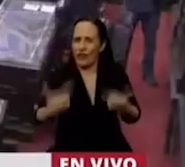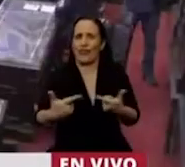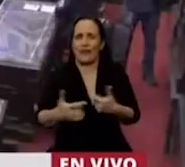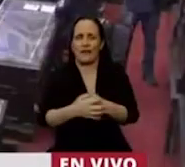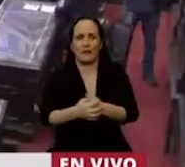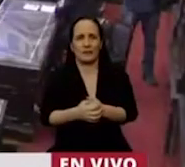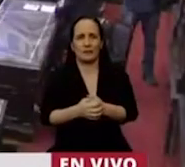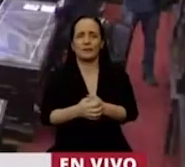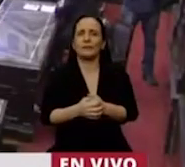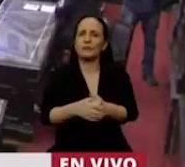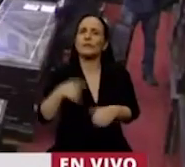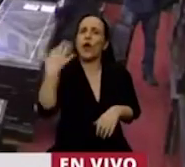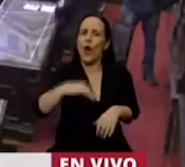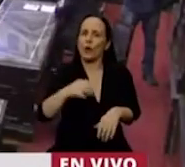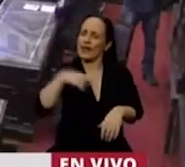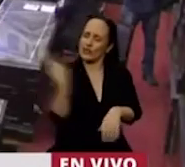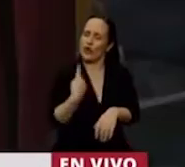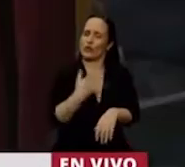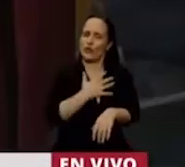es nuestra obligación.